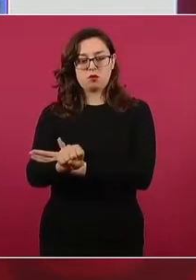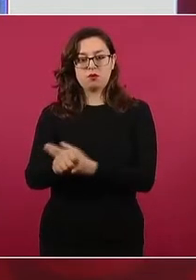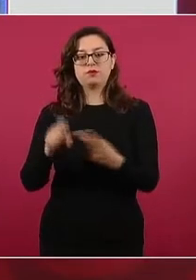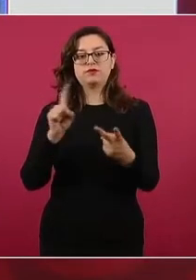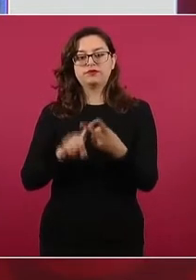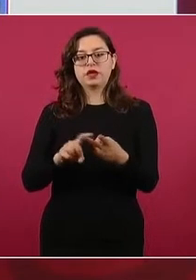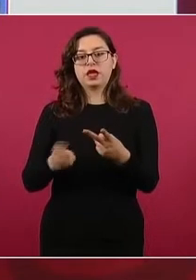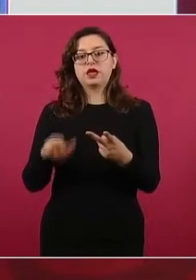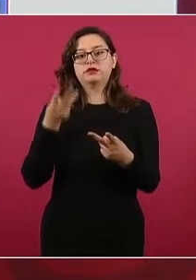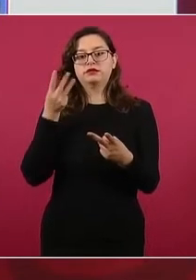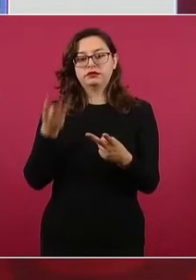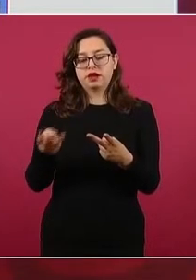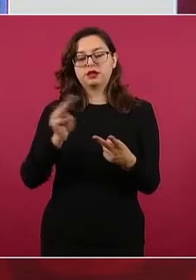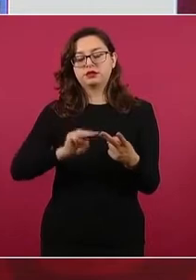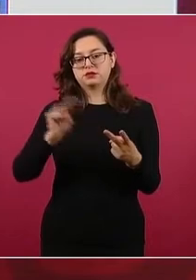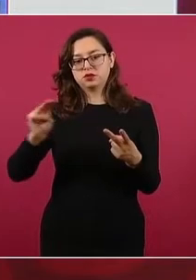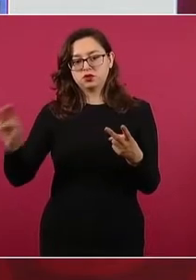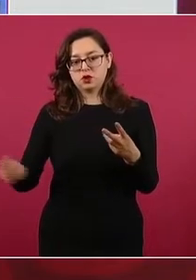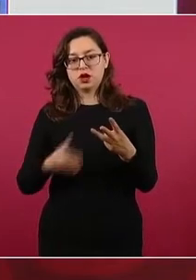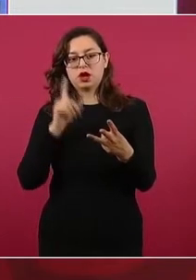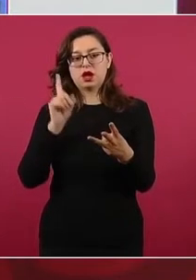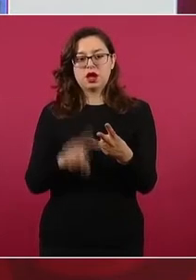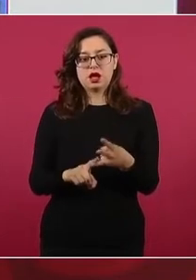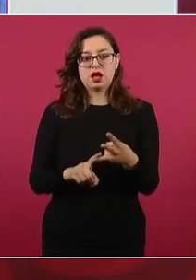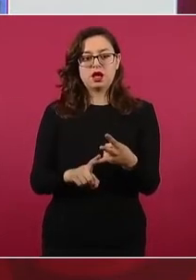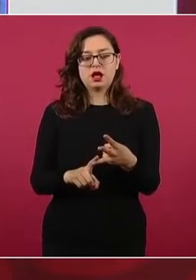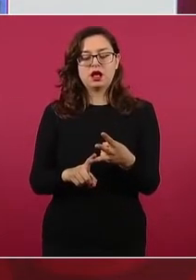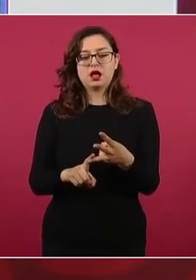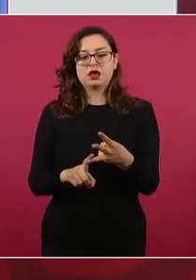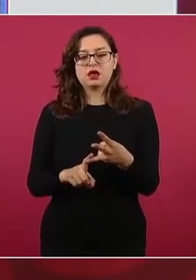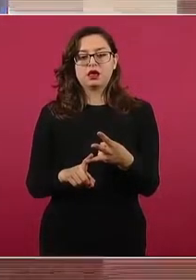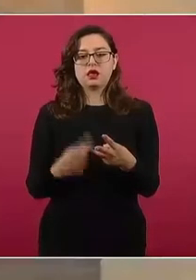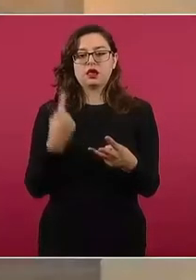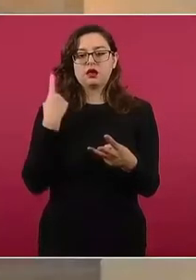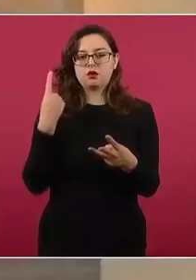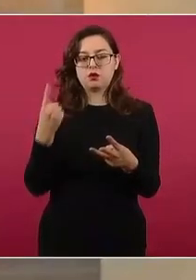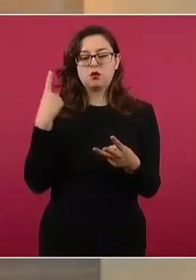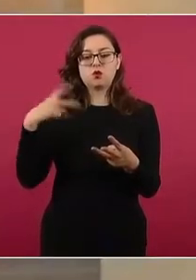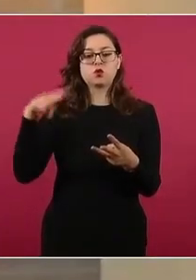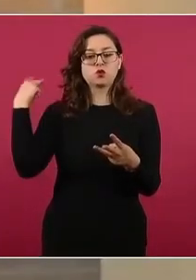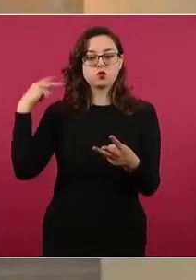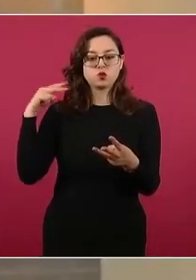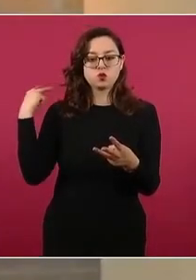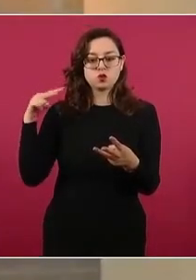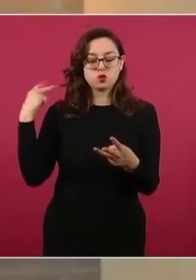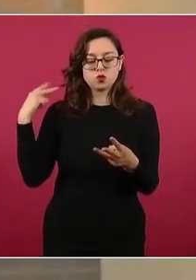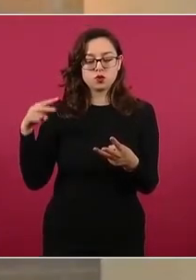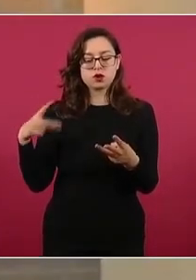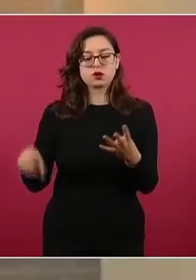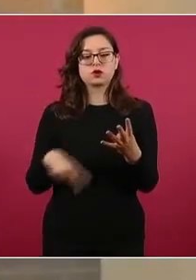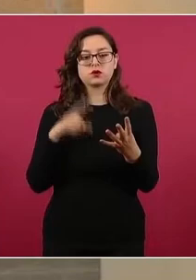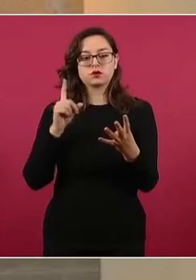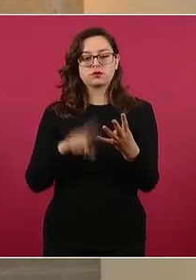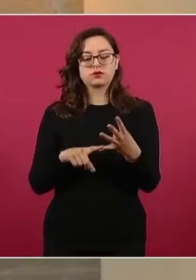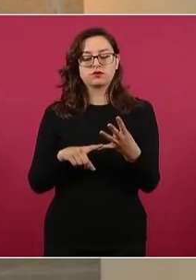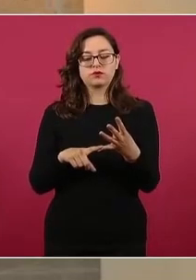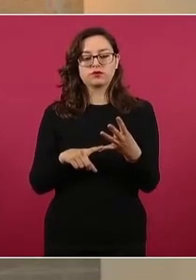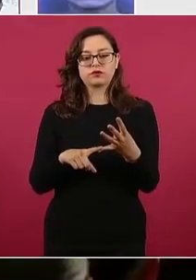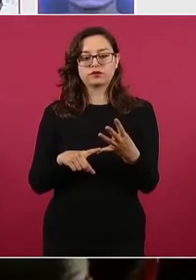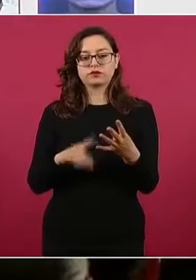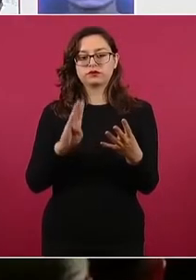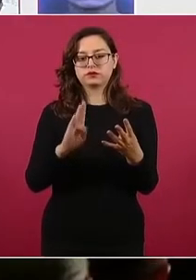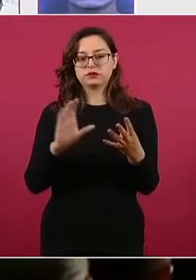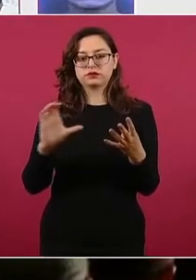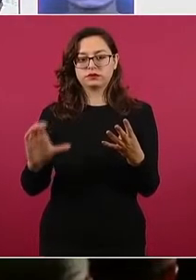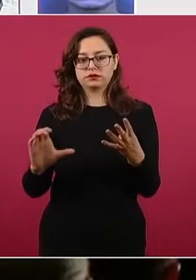Michoacán, de un detenido en Veracruz, que es el caso que ya dimos cuenta de Cusoleacaque, es el caso de